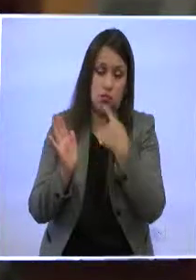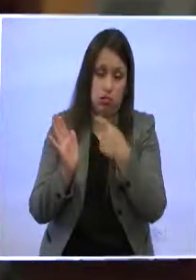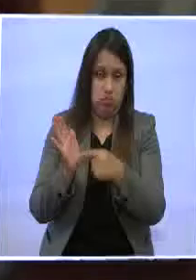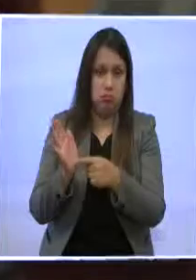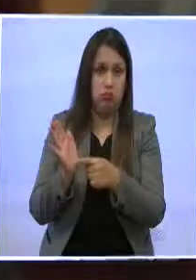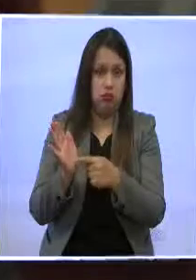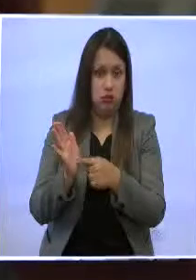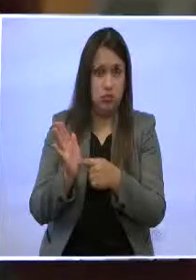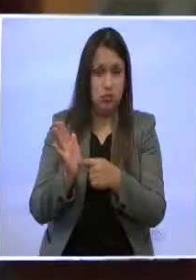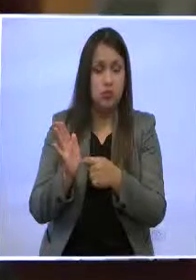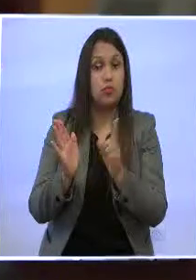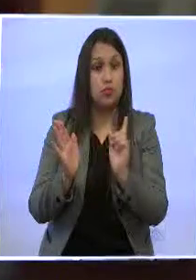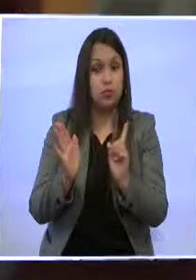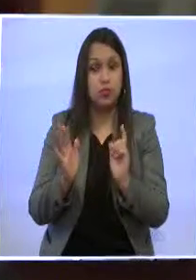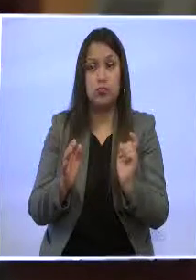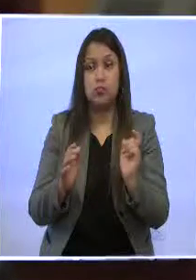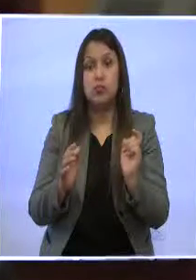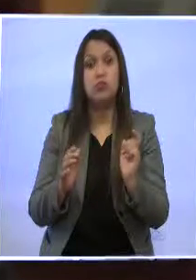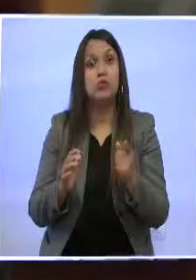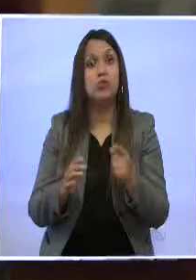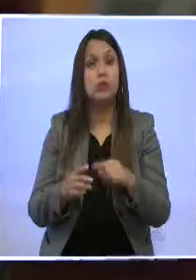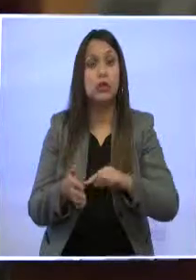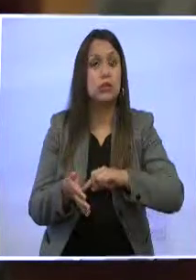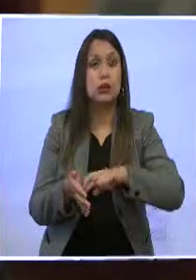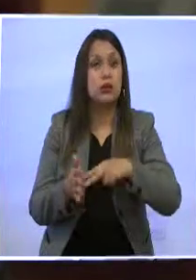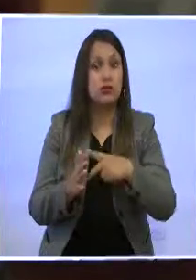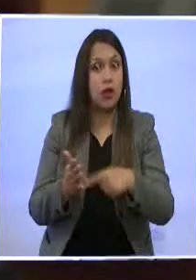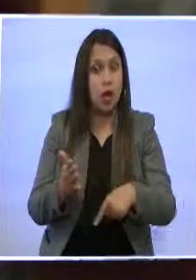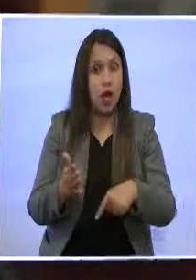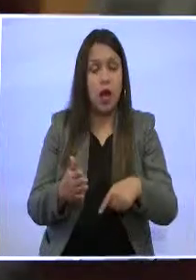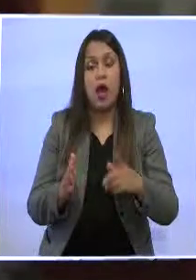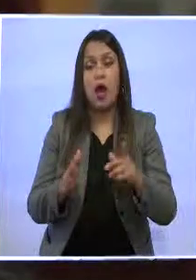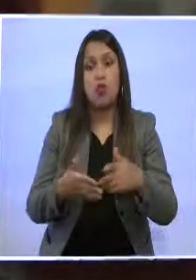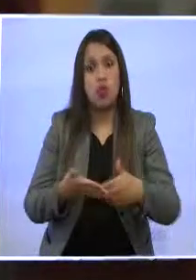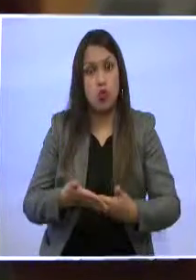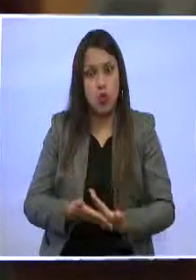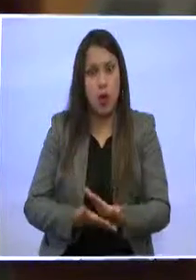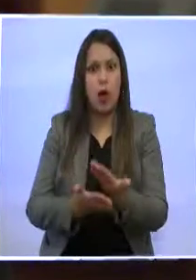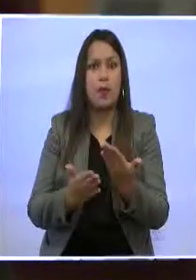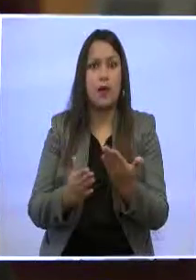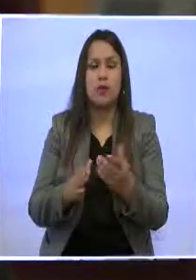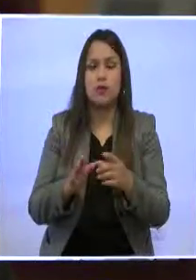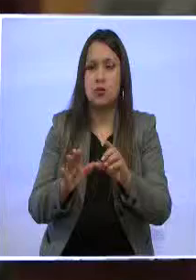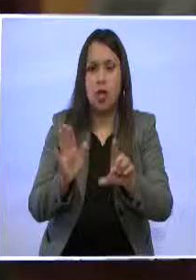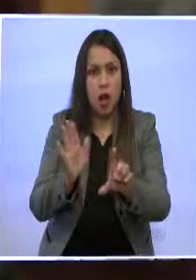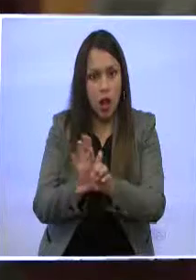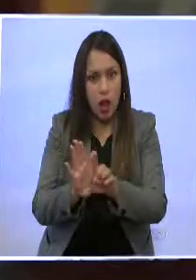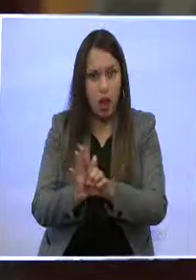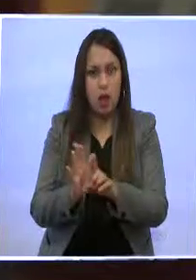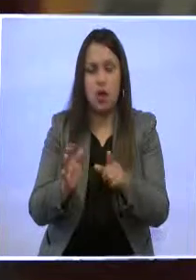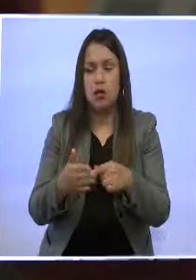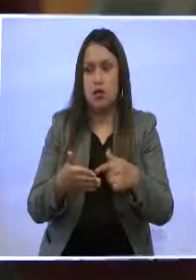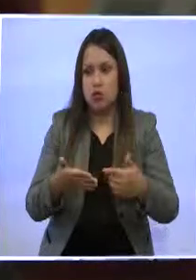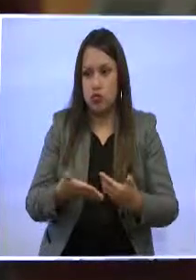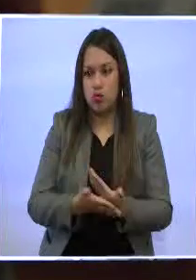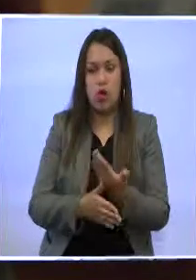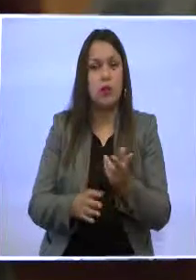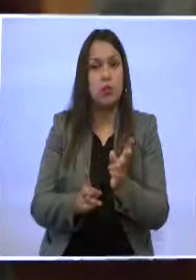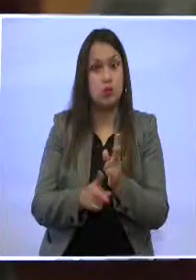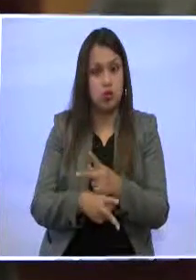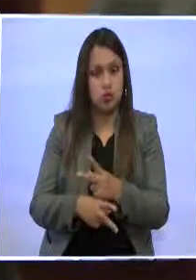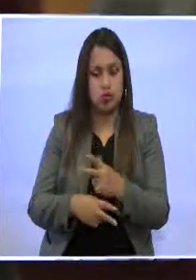básicamente legislar o tener iniciativas legislativas y participar en el proceso de producción